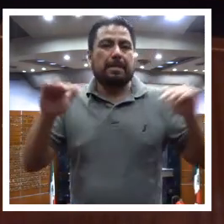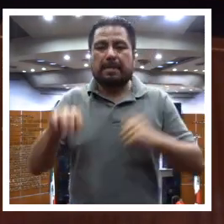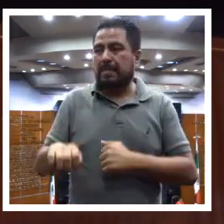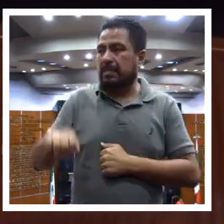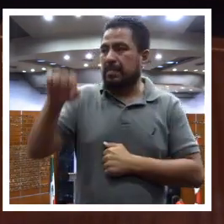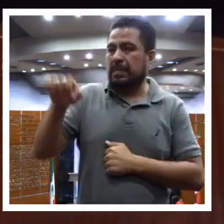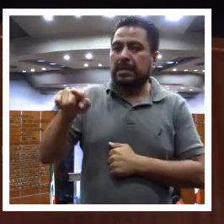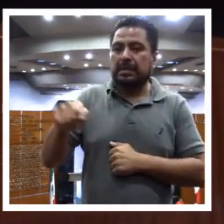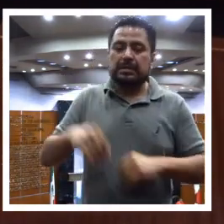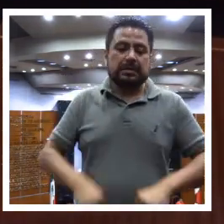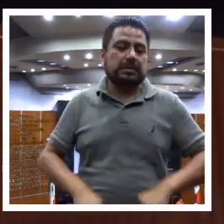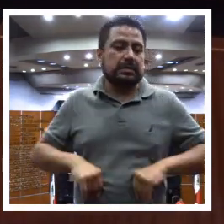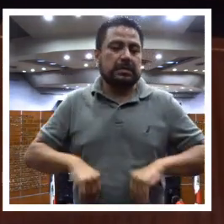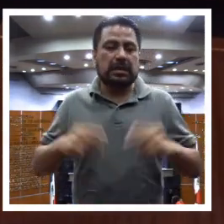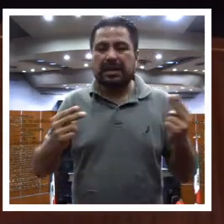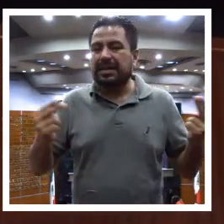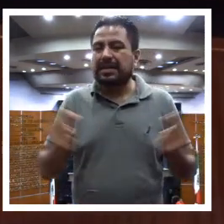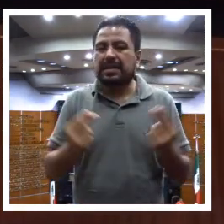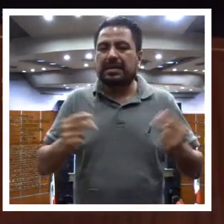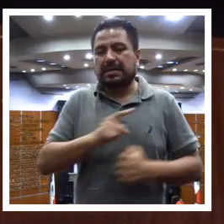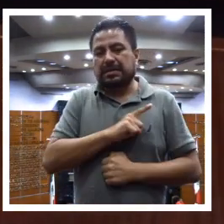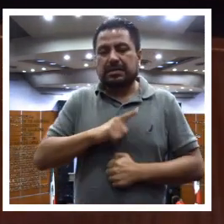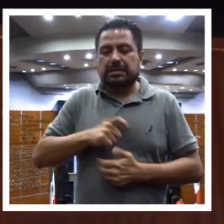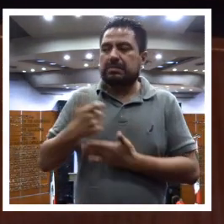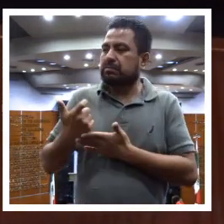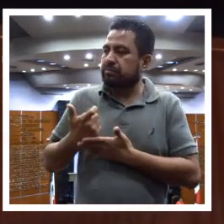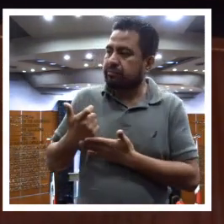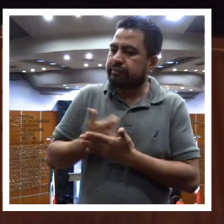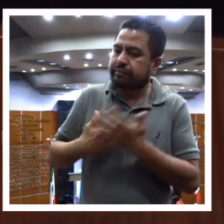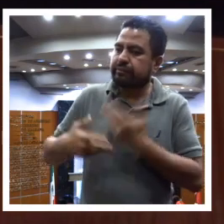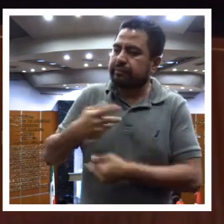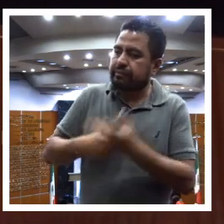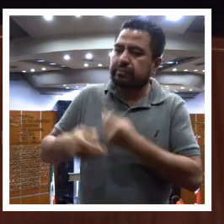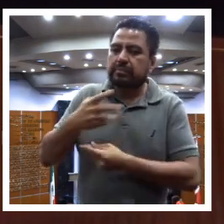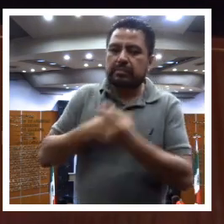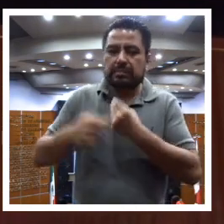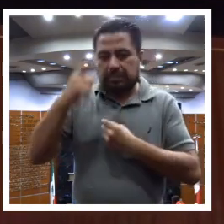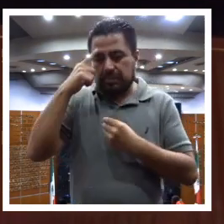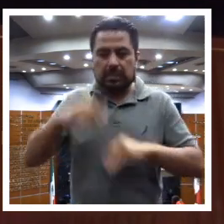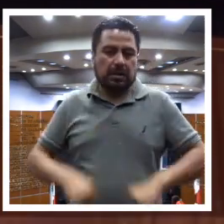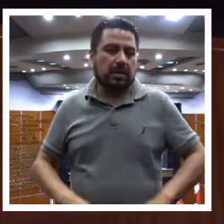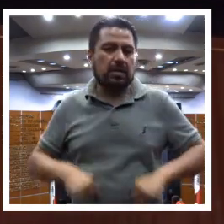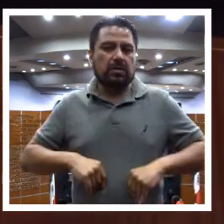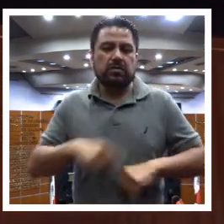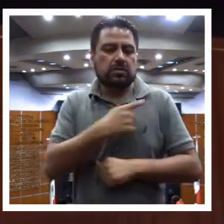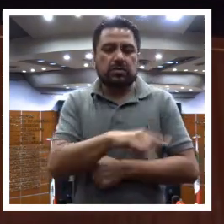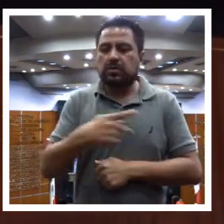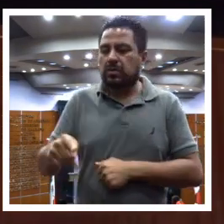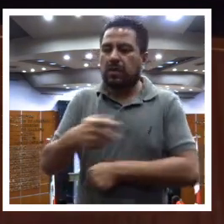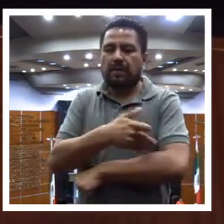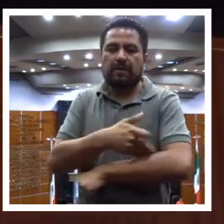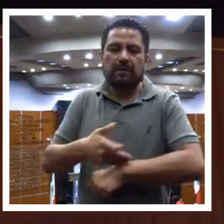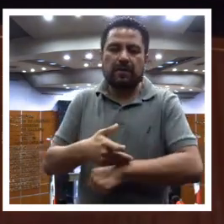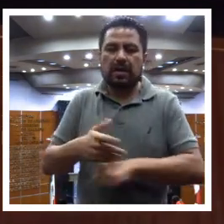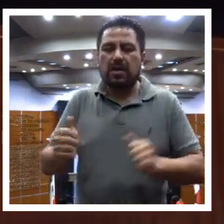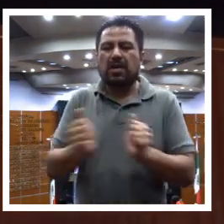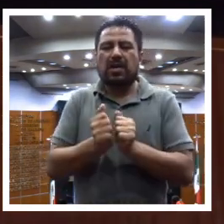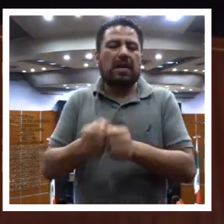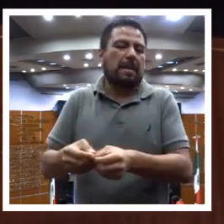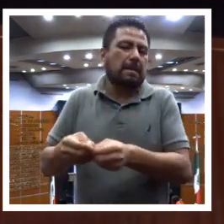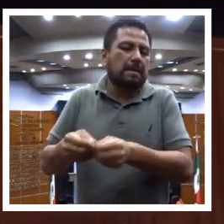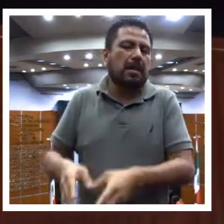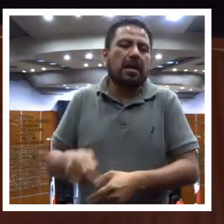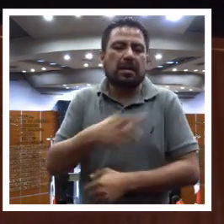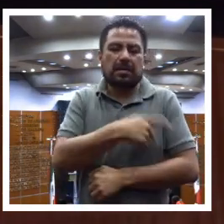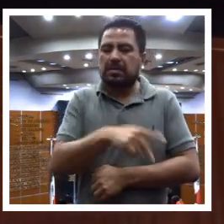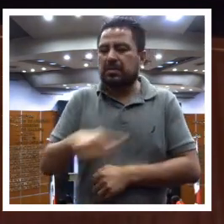se enfrentan a la necesidad de contar con un ingreso económico para la subsistencia de sus familias ante la pérdida